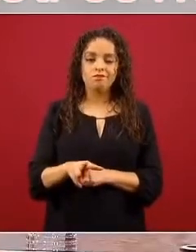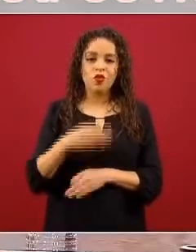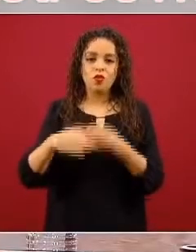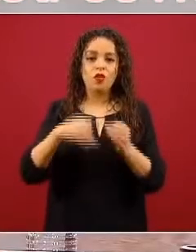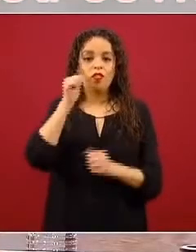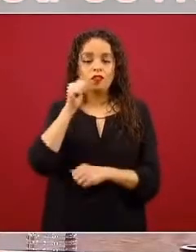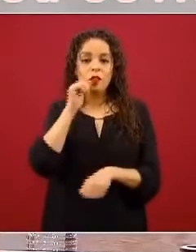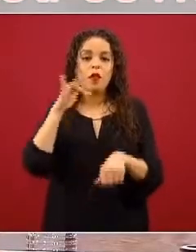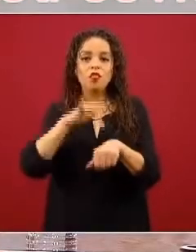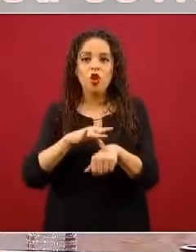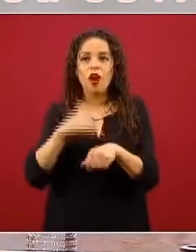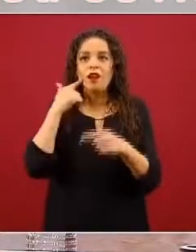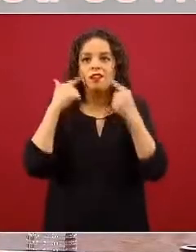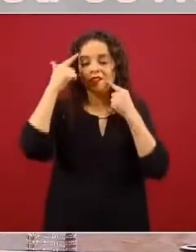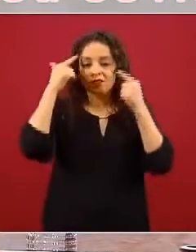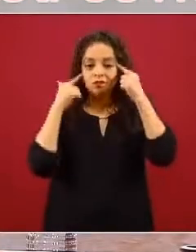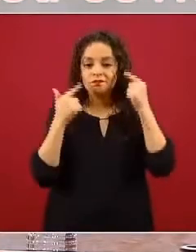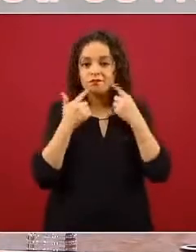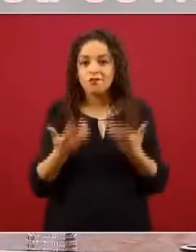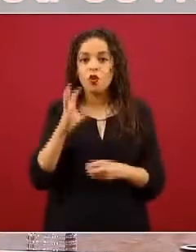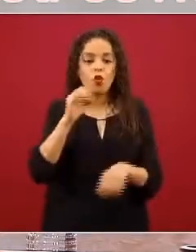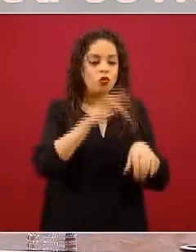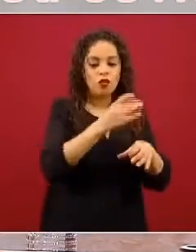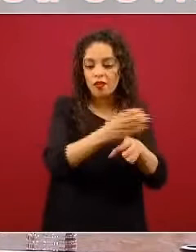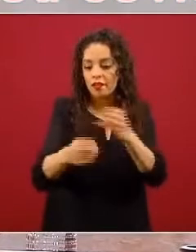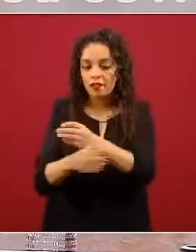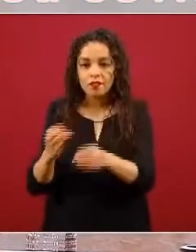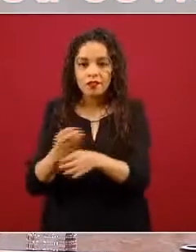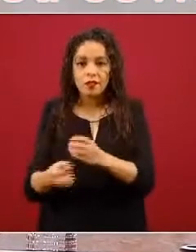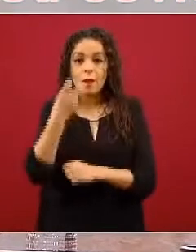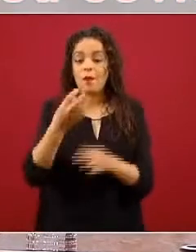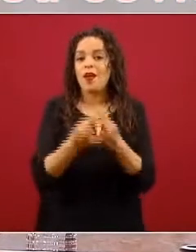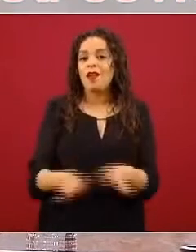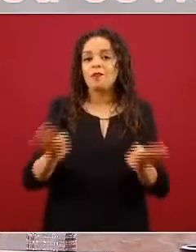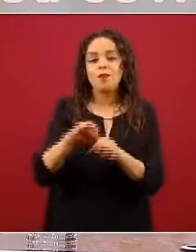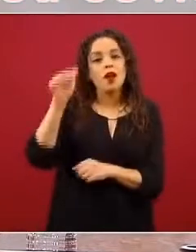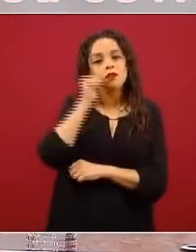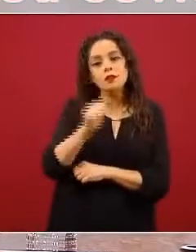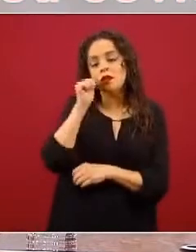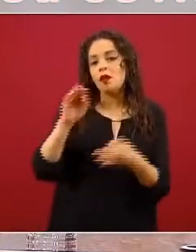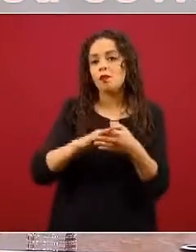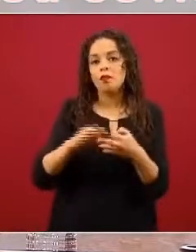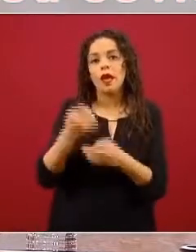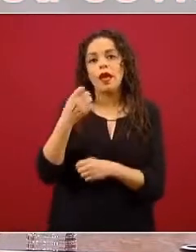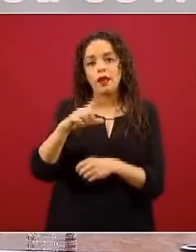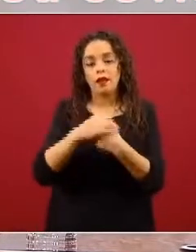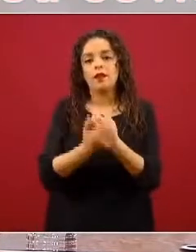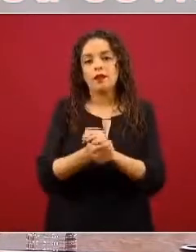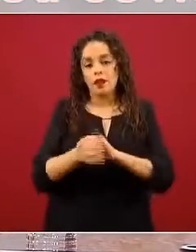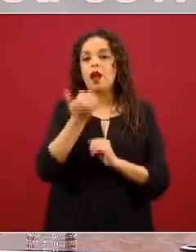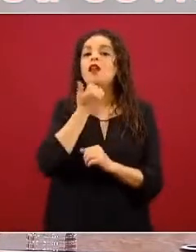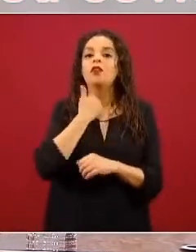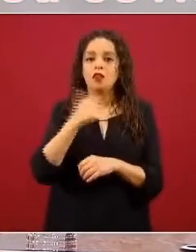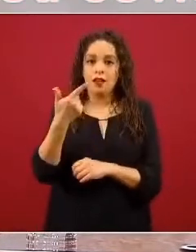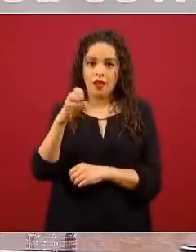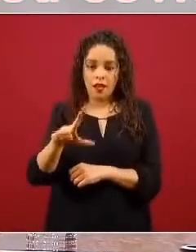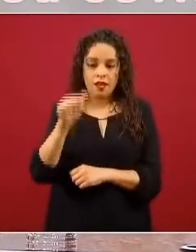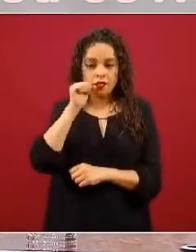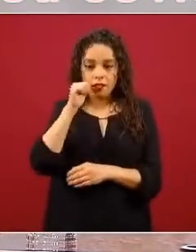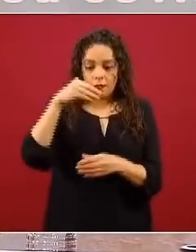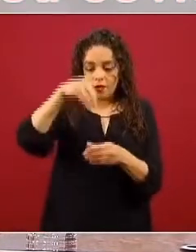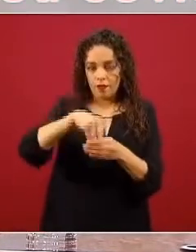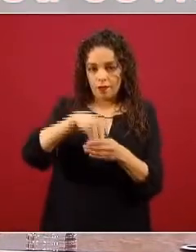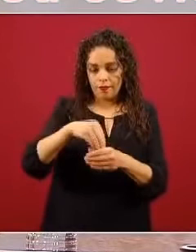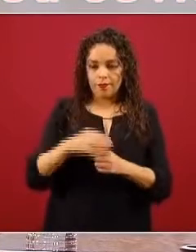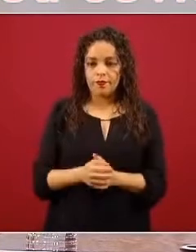empiece a tener contacto con múltiples superficies. Entonces, alcohol gel. Un tip importante, verifiquen la concentración de alcohol gel en sus botellitas, que